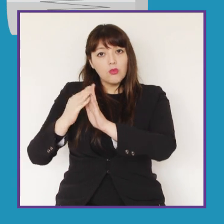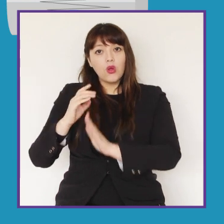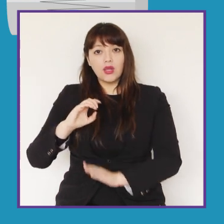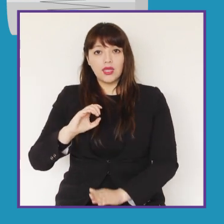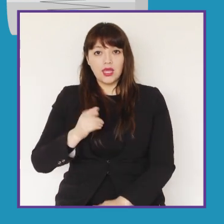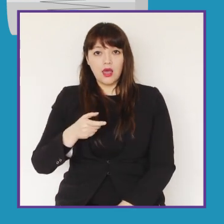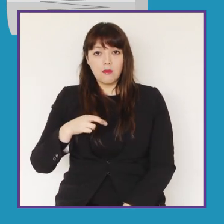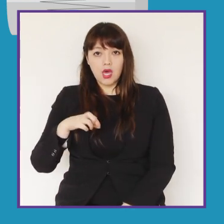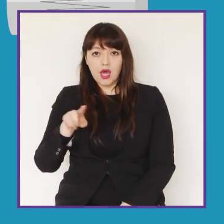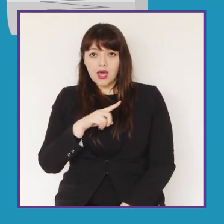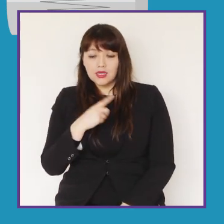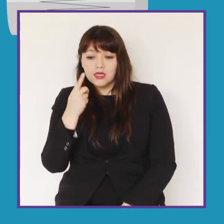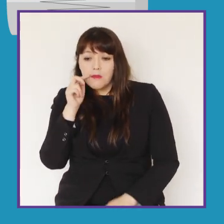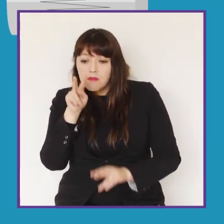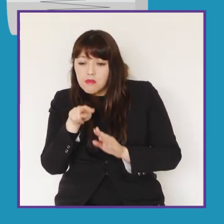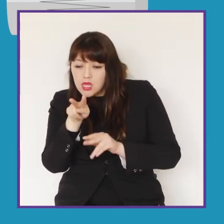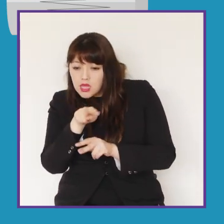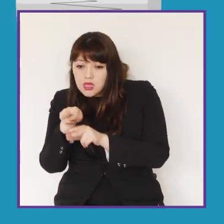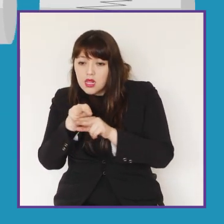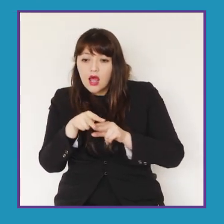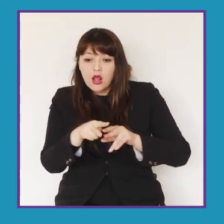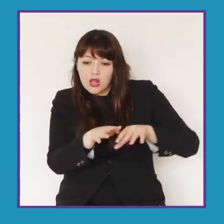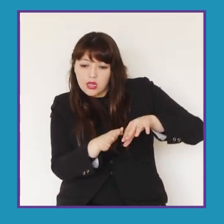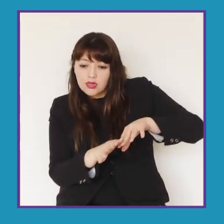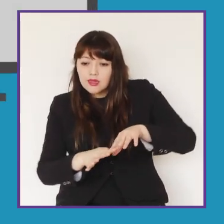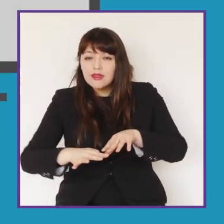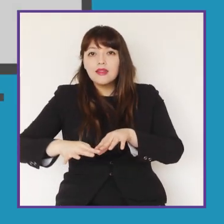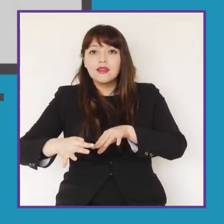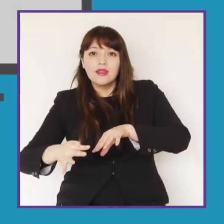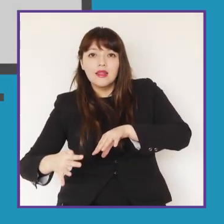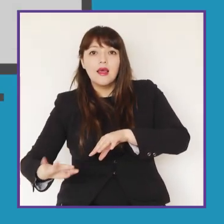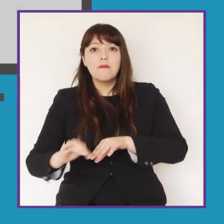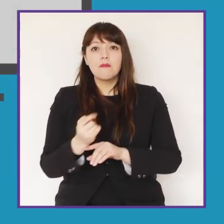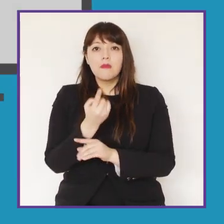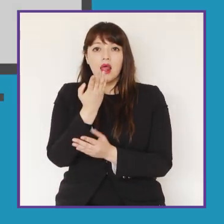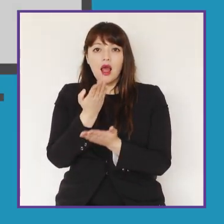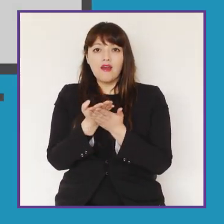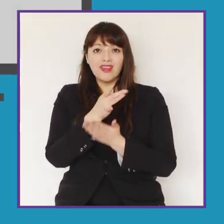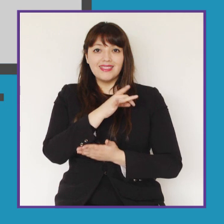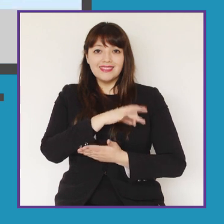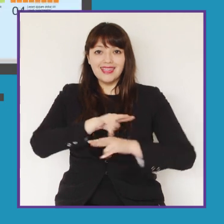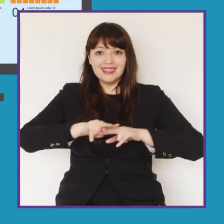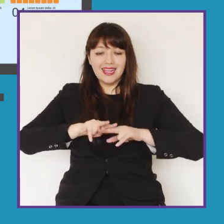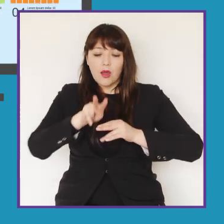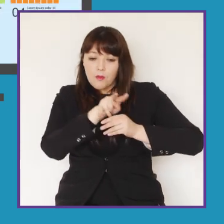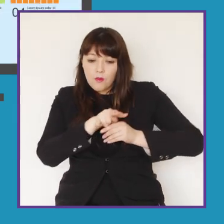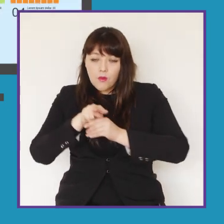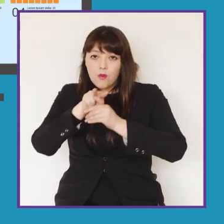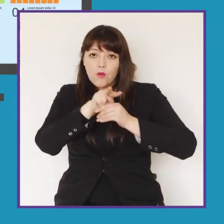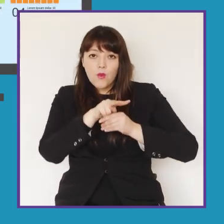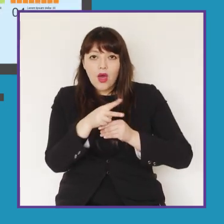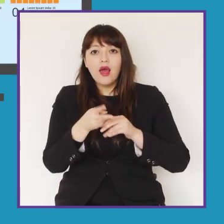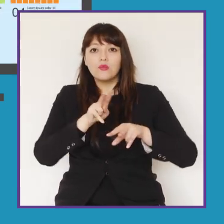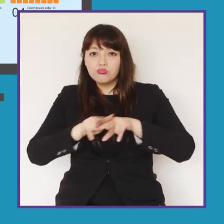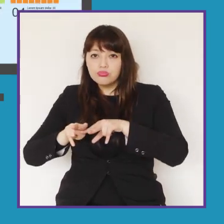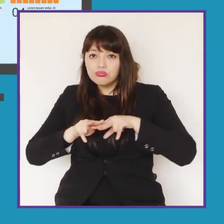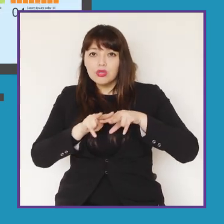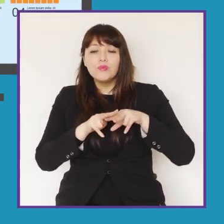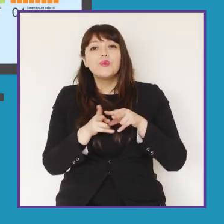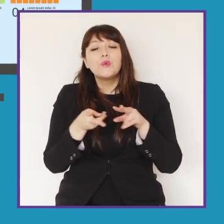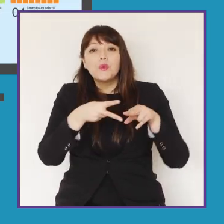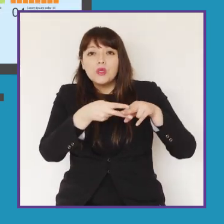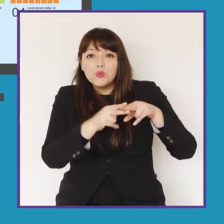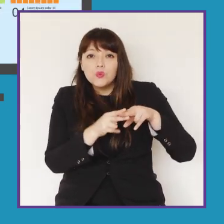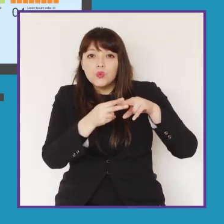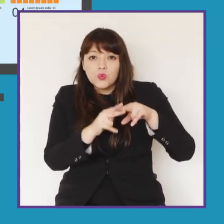con GPS que medirán el desplazamiento de la tierra. Por primera vez en Chile, se realizará el monitoreo de una falla activa con